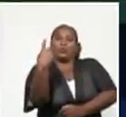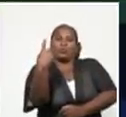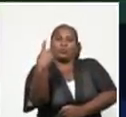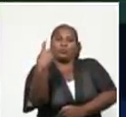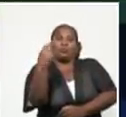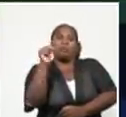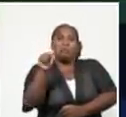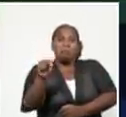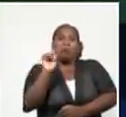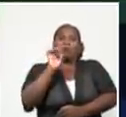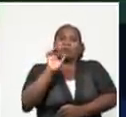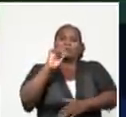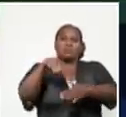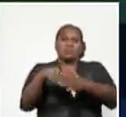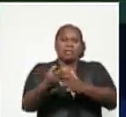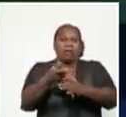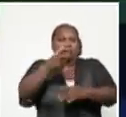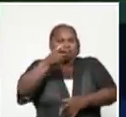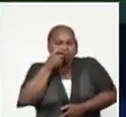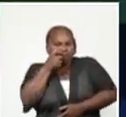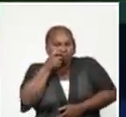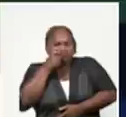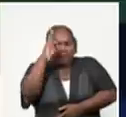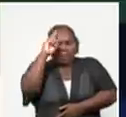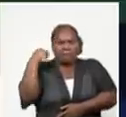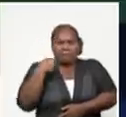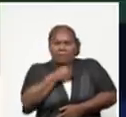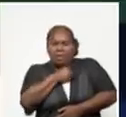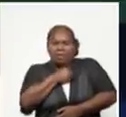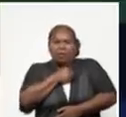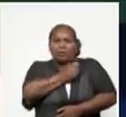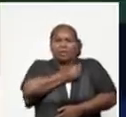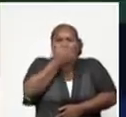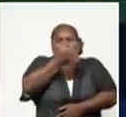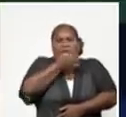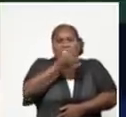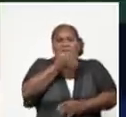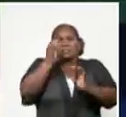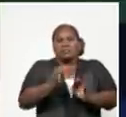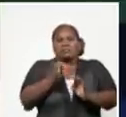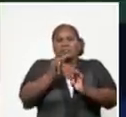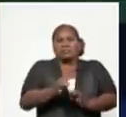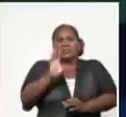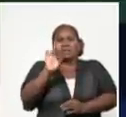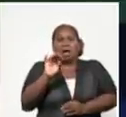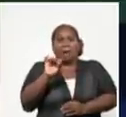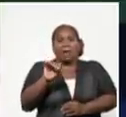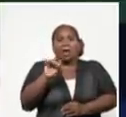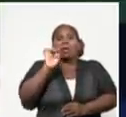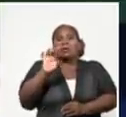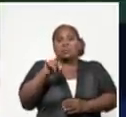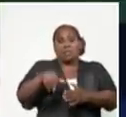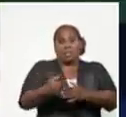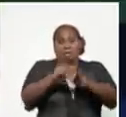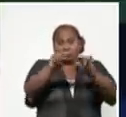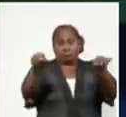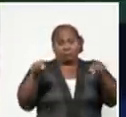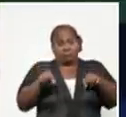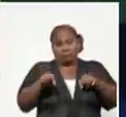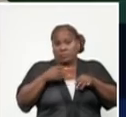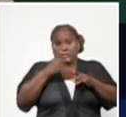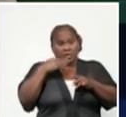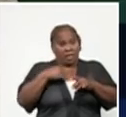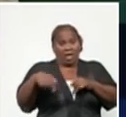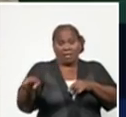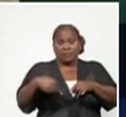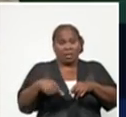especificó. Y quiero insistirlo, porque cada vez que hablamos de cuarentena es un número de recursos que el Estado tiene que invertir por encima. Además de las